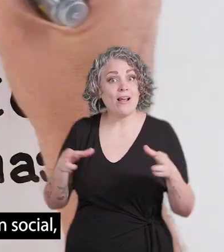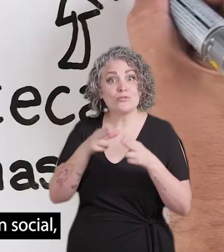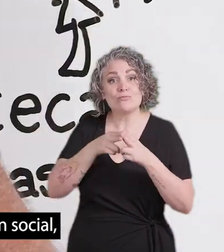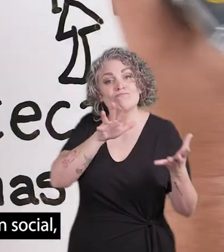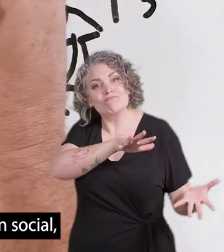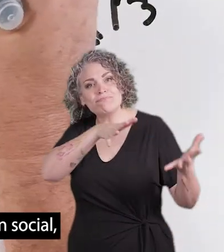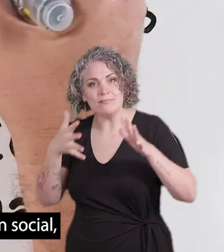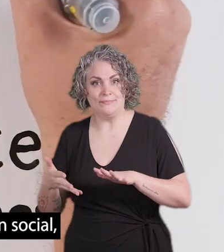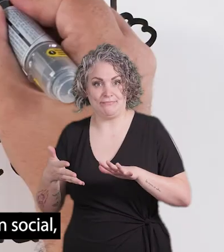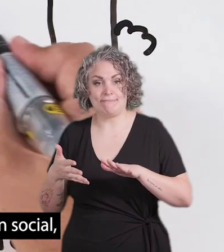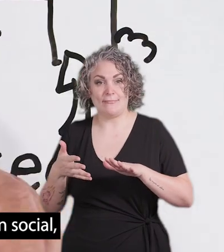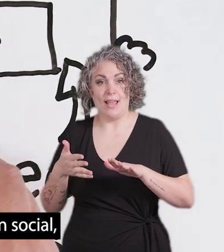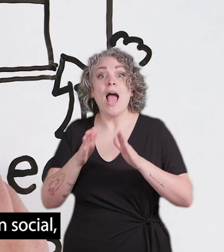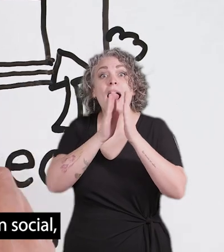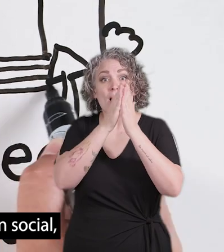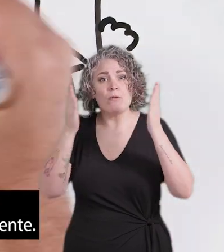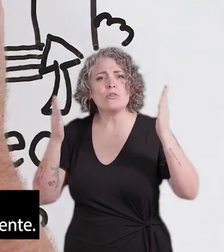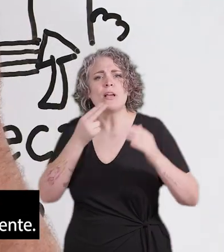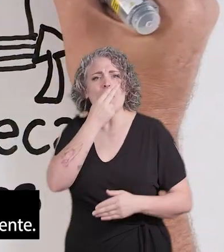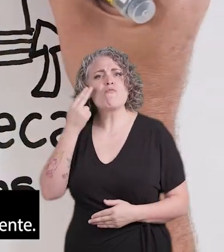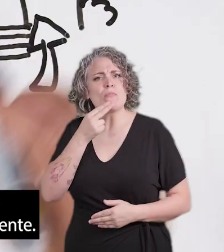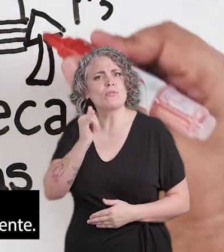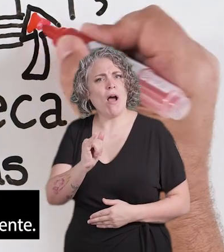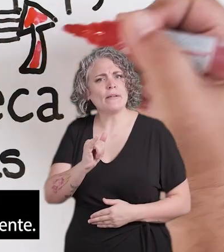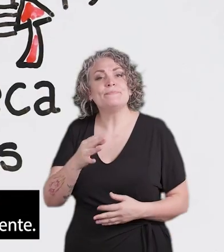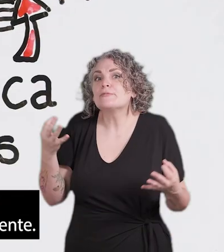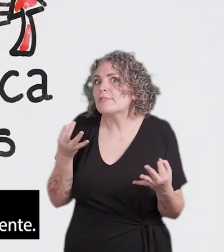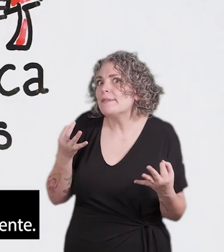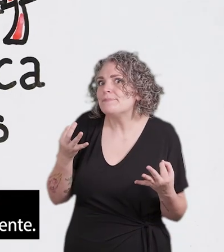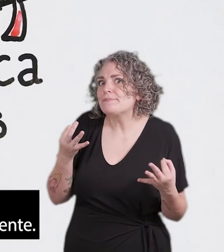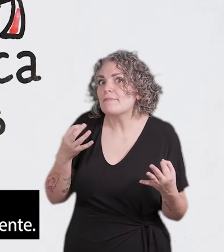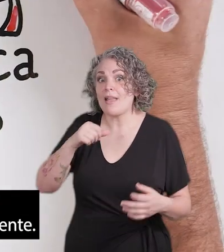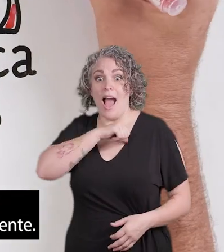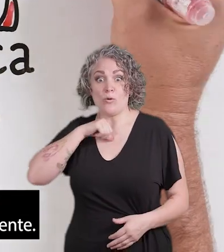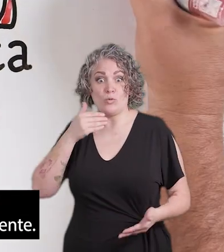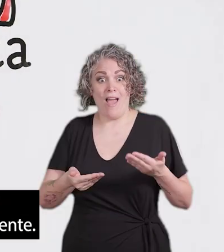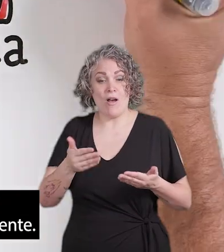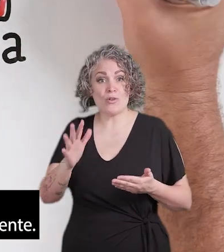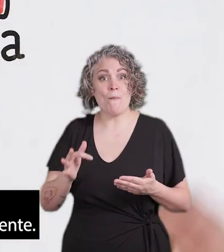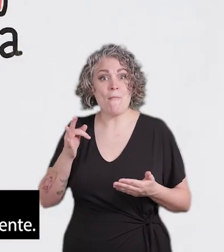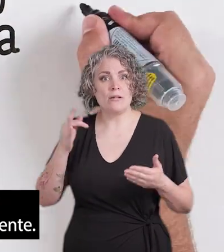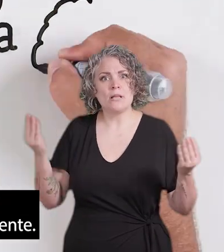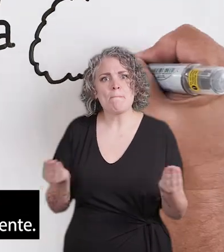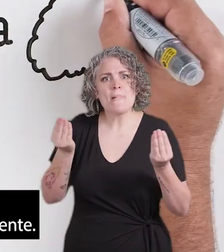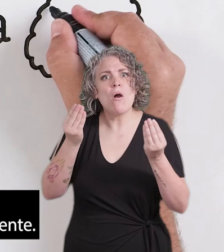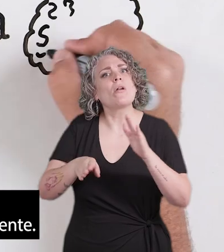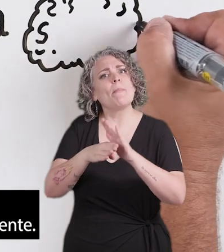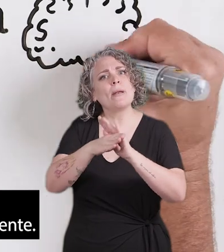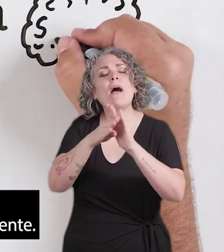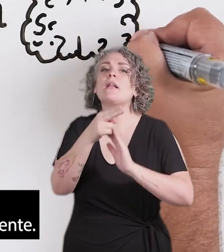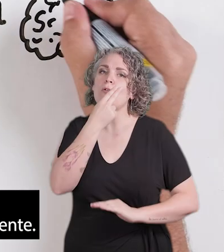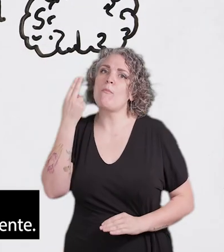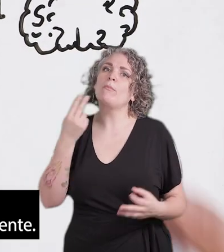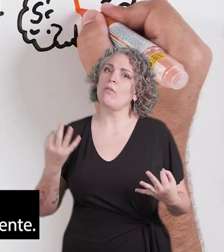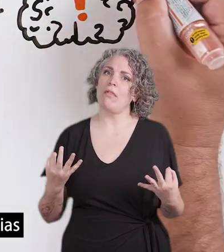y transformación social y que deben estar comprometidas con su autoevaluación y mejora permanente.